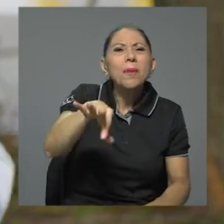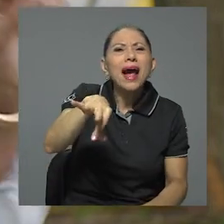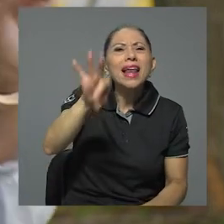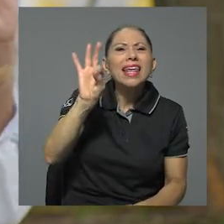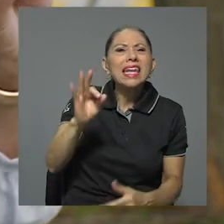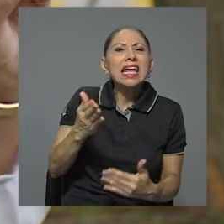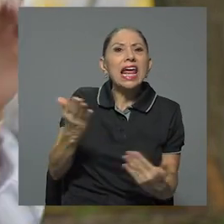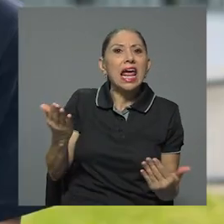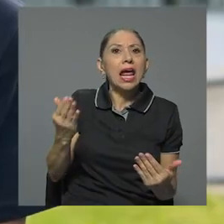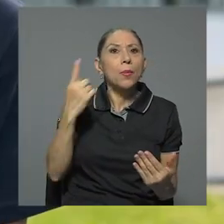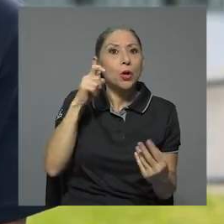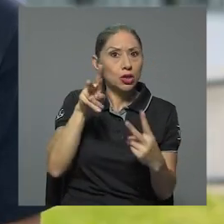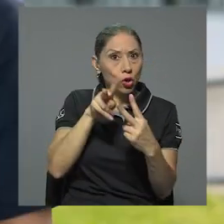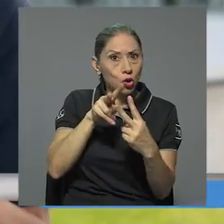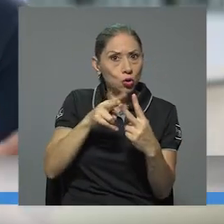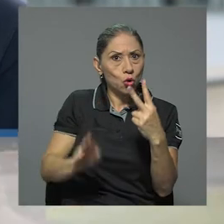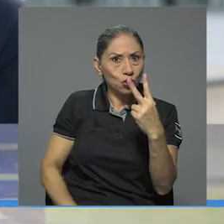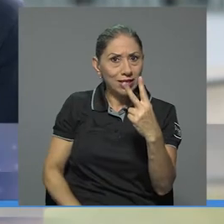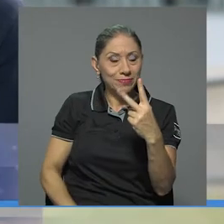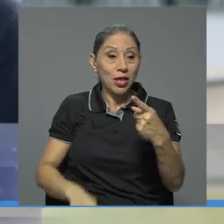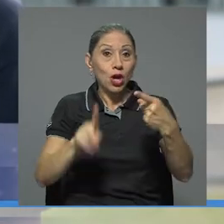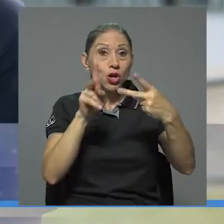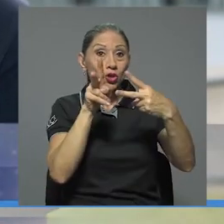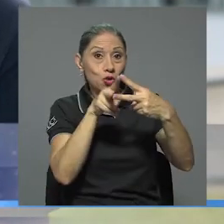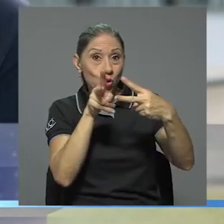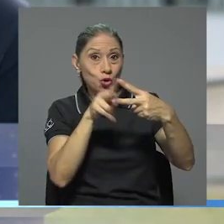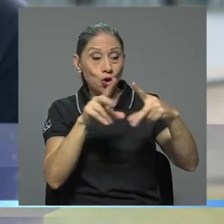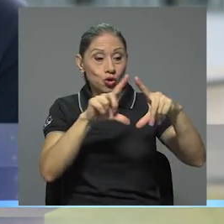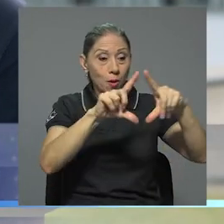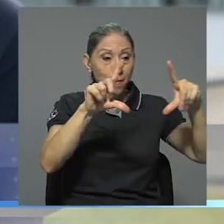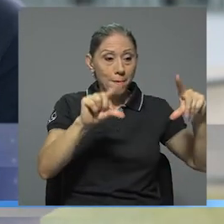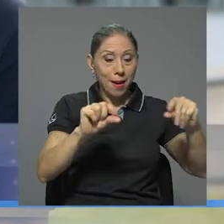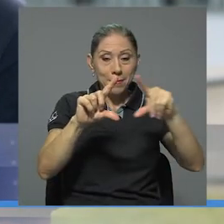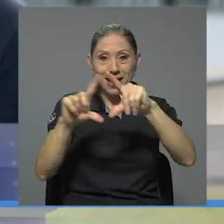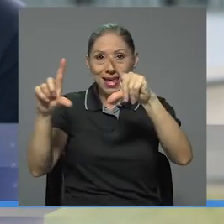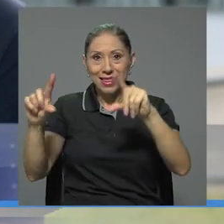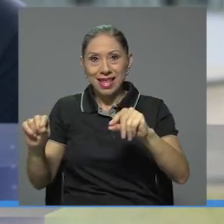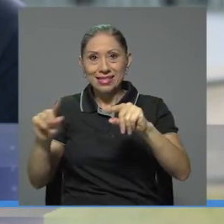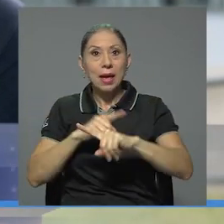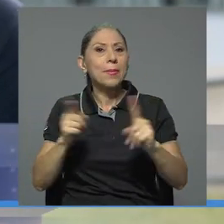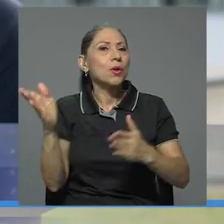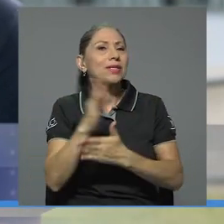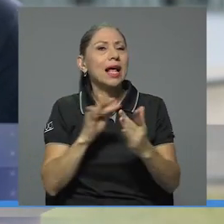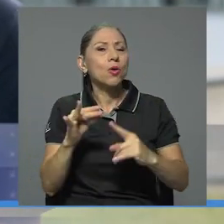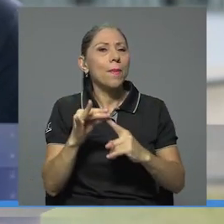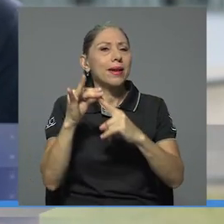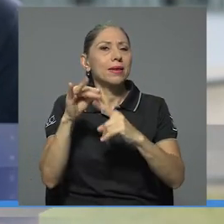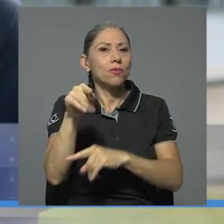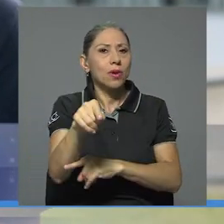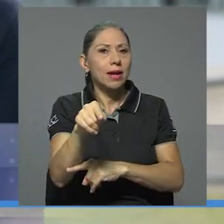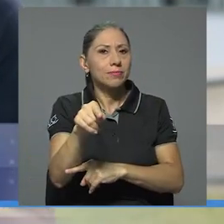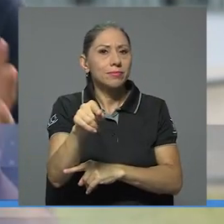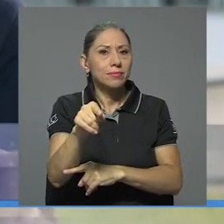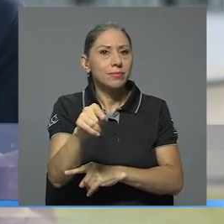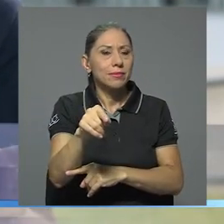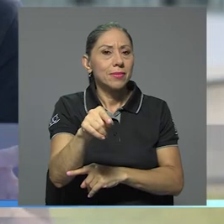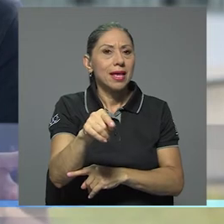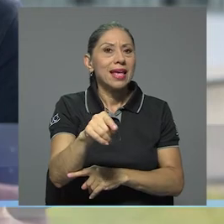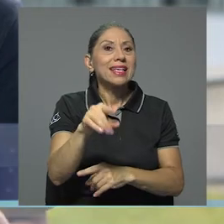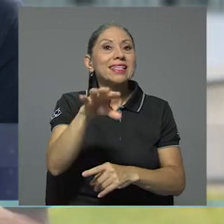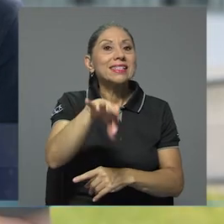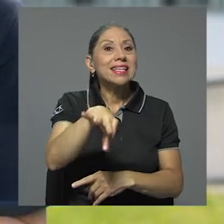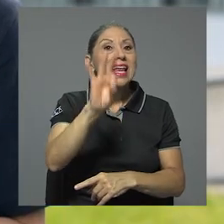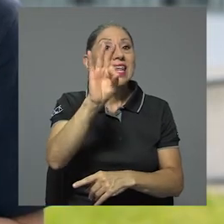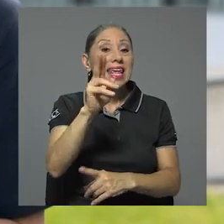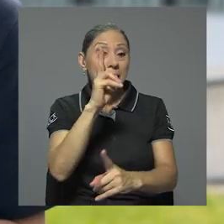exactamente? Porque son dos cosas. Son dos papeletas, pero es algo muy particular. Se eligen un mismo órgano,